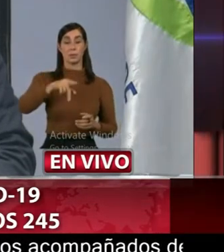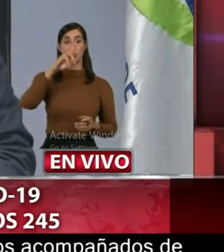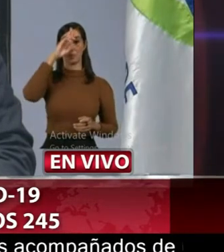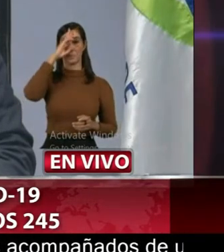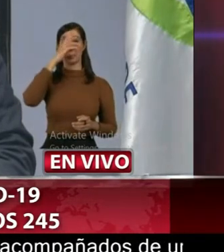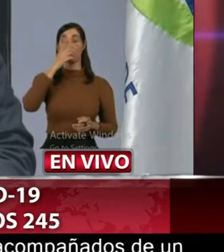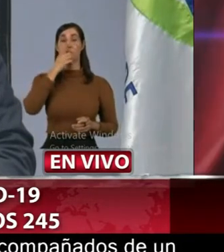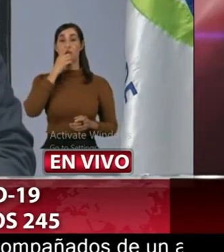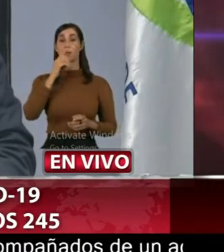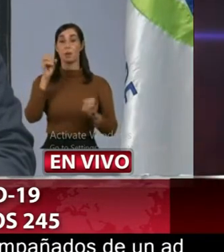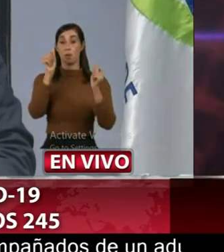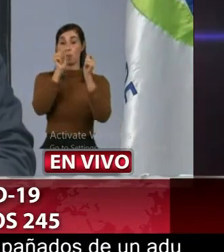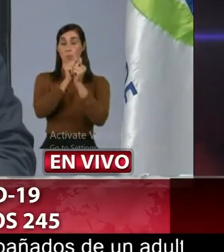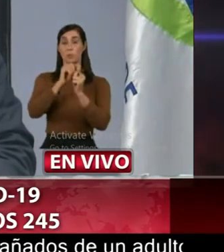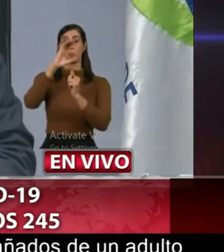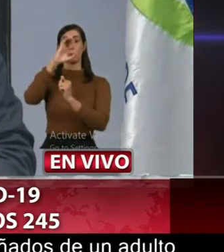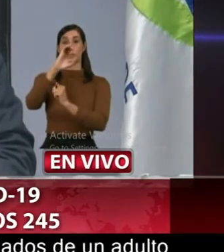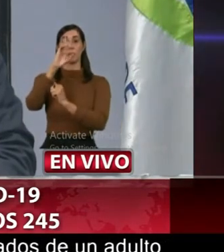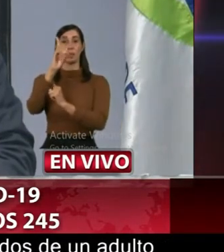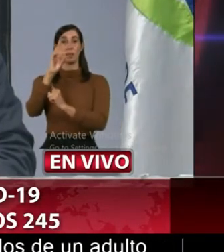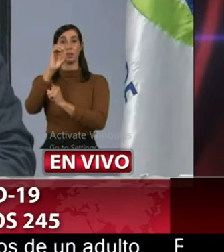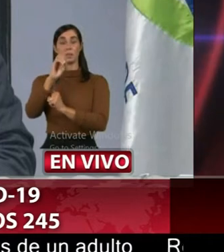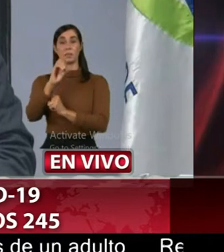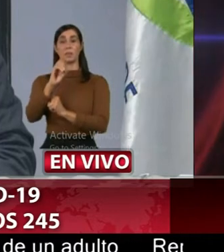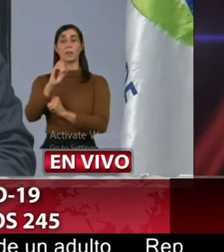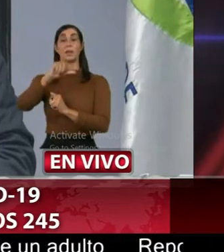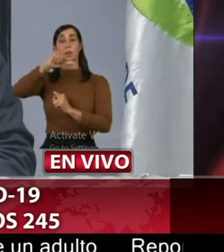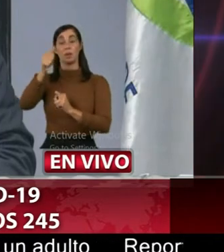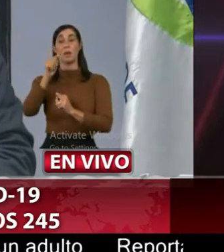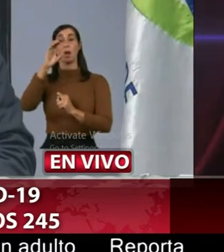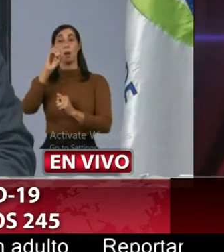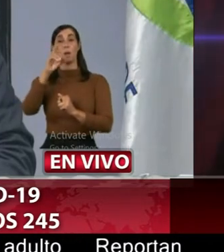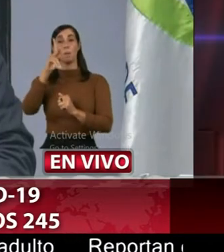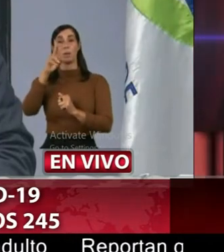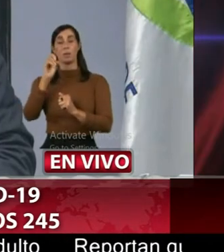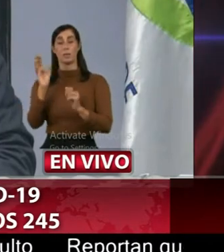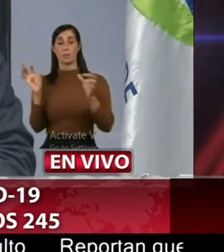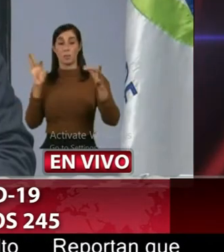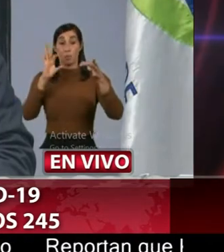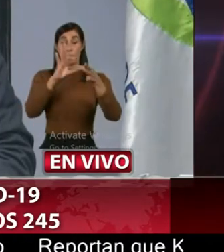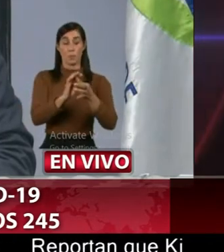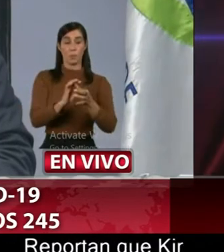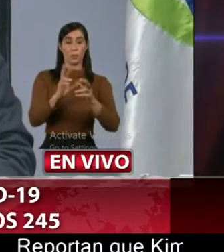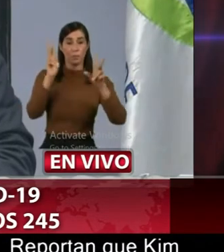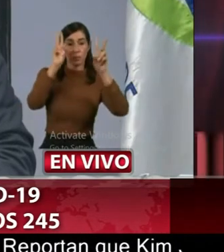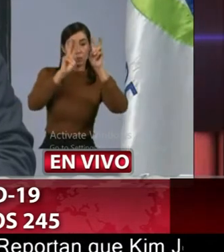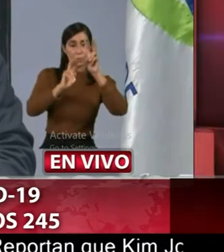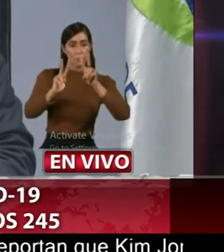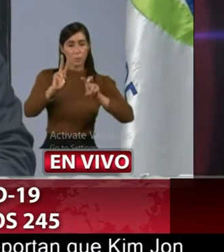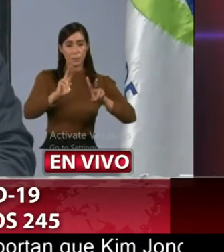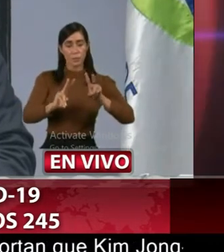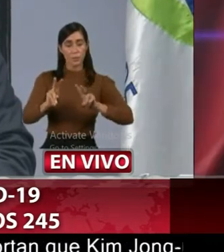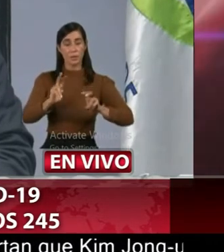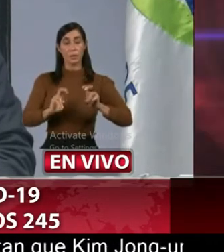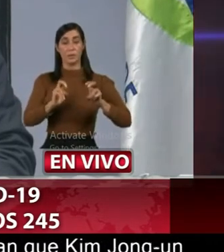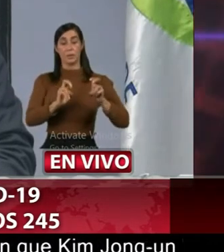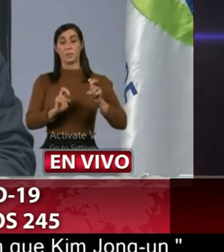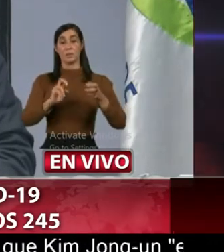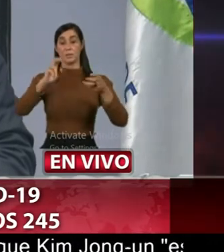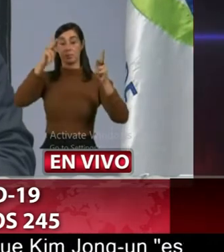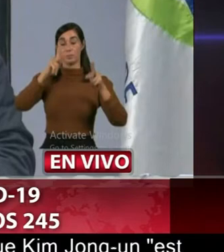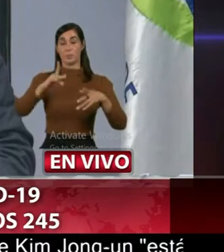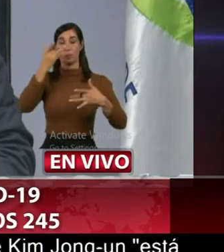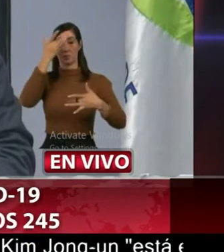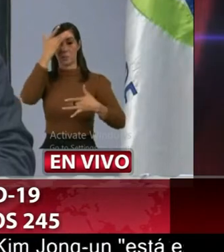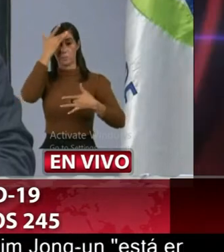CDC y la OPS mantiene un sistema centinela para la vigilancia de las infecciones causadas que